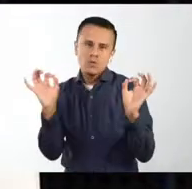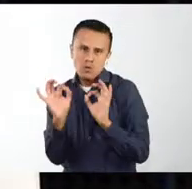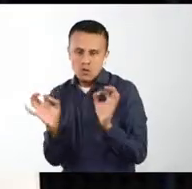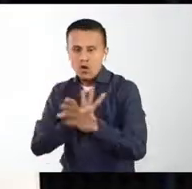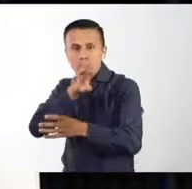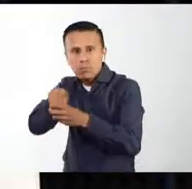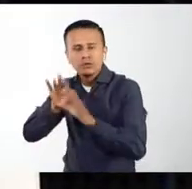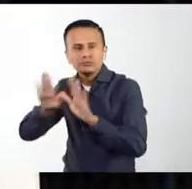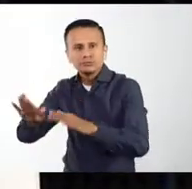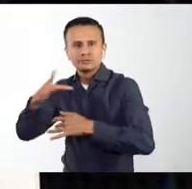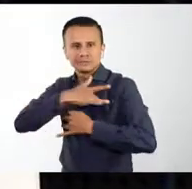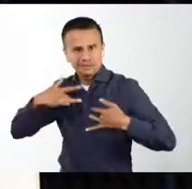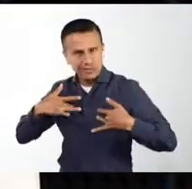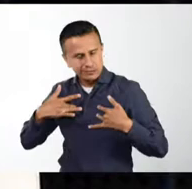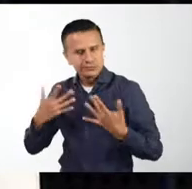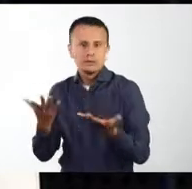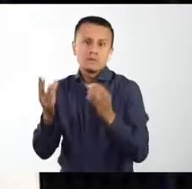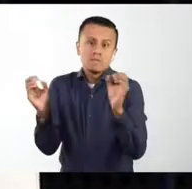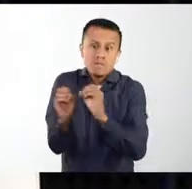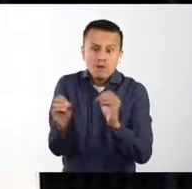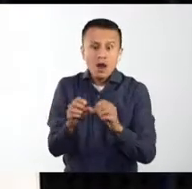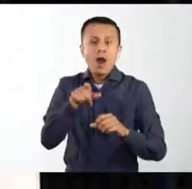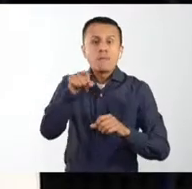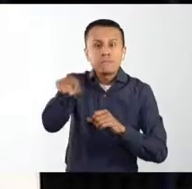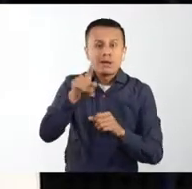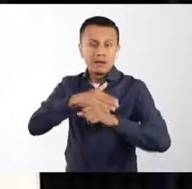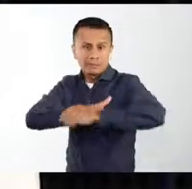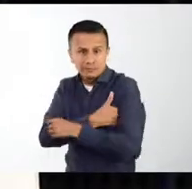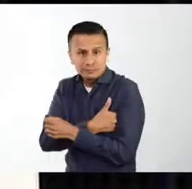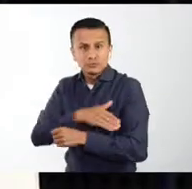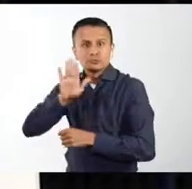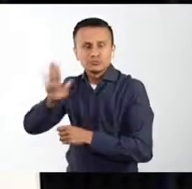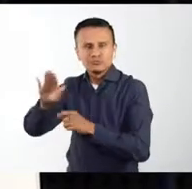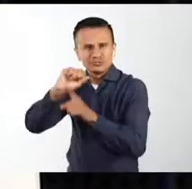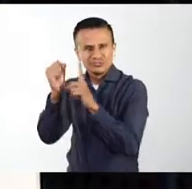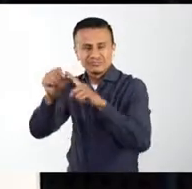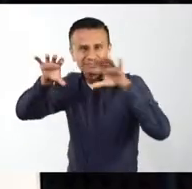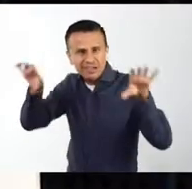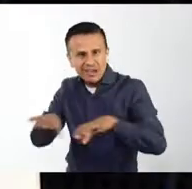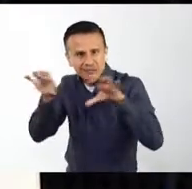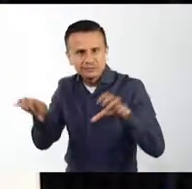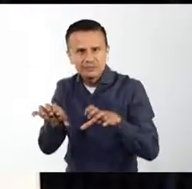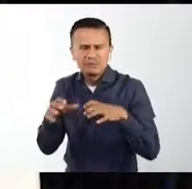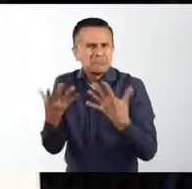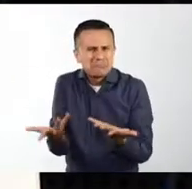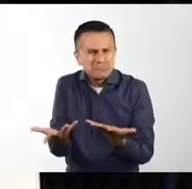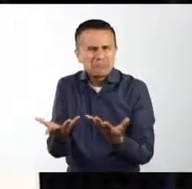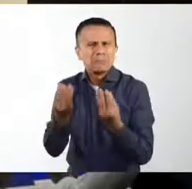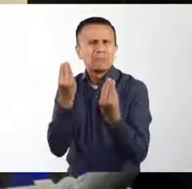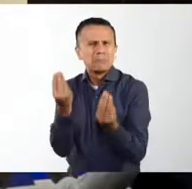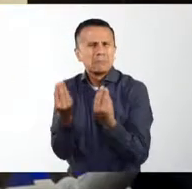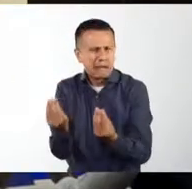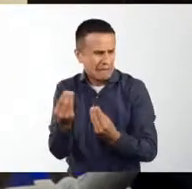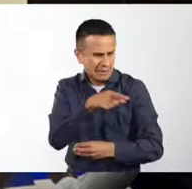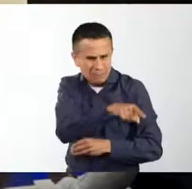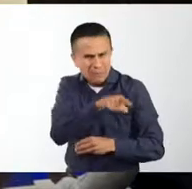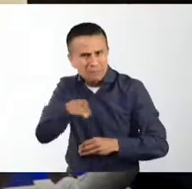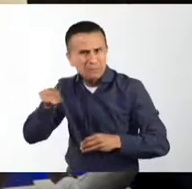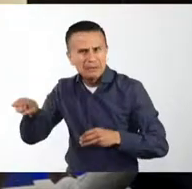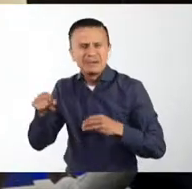ministro en charge de la acción social para, justamente, trabajar en común, que